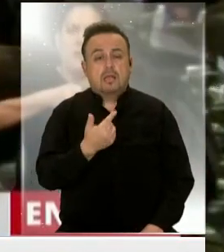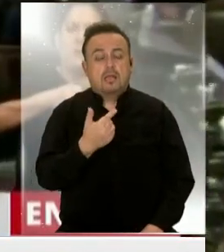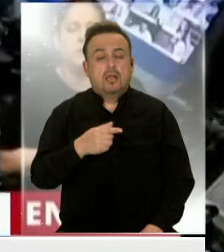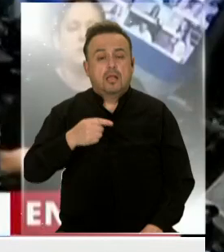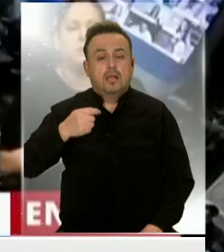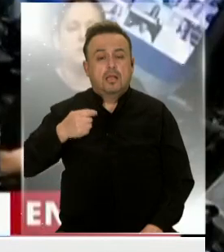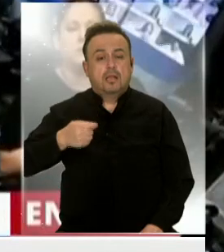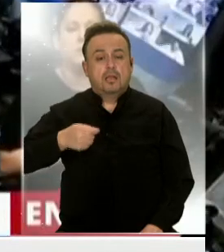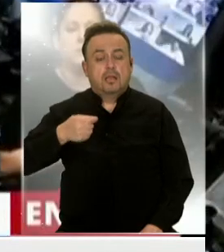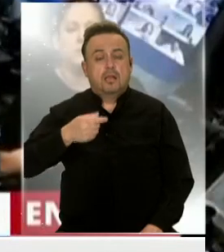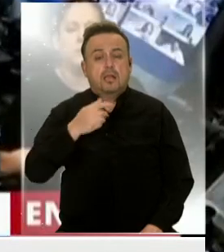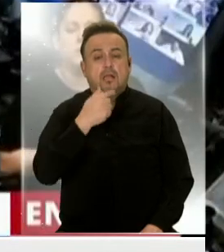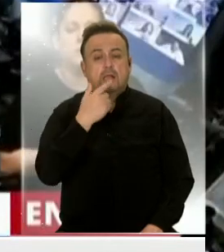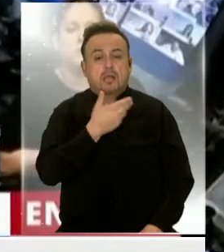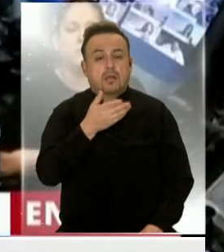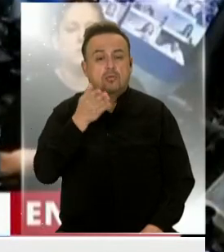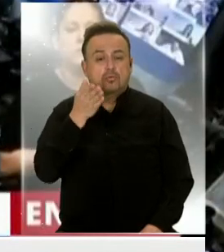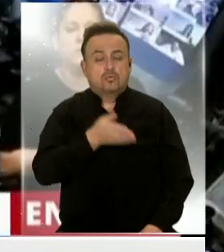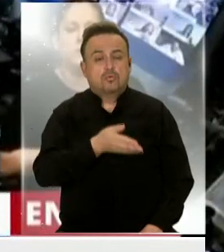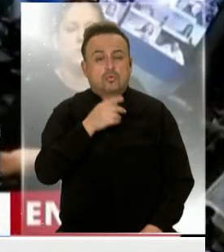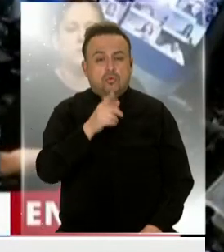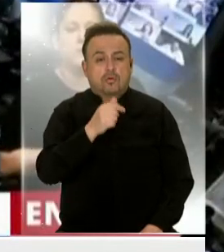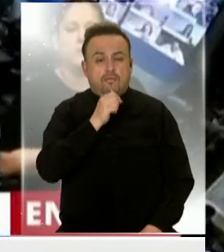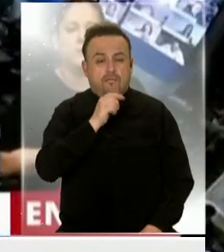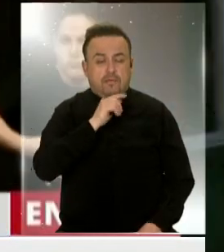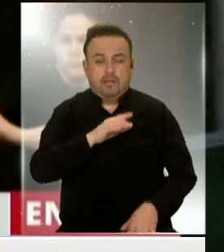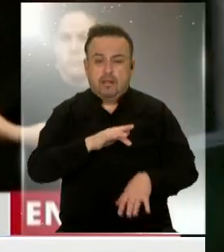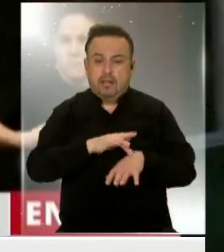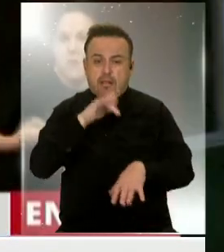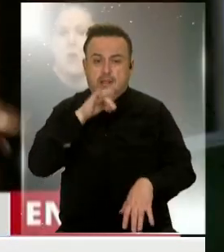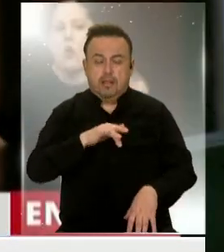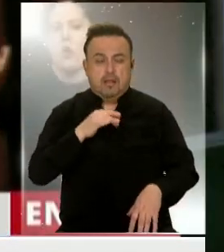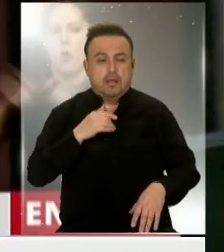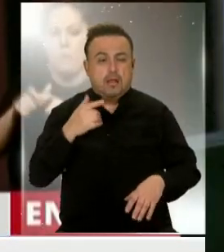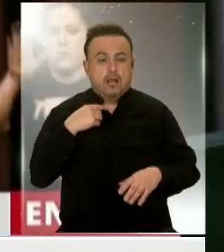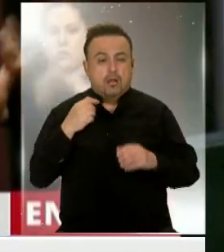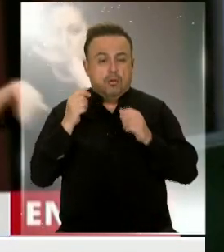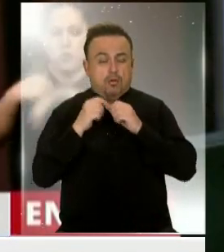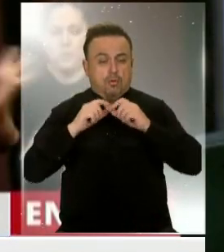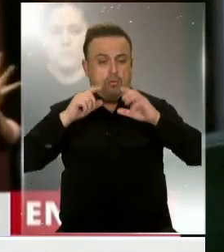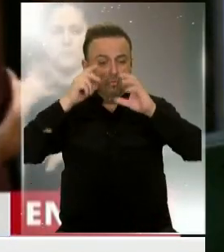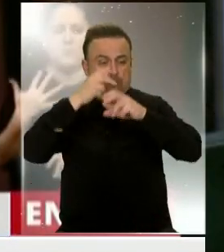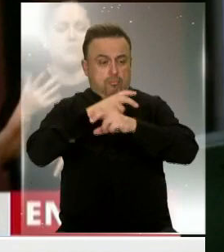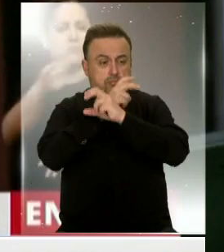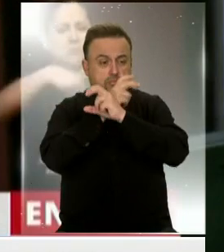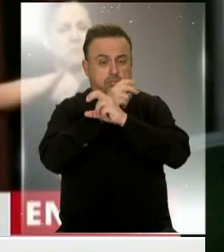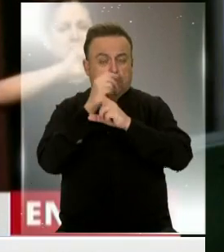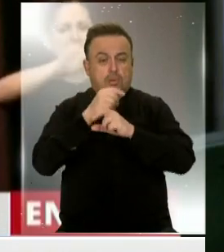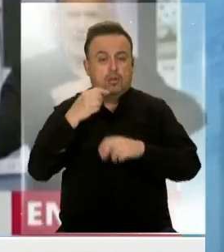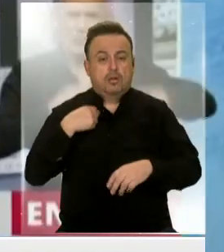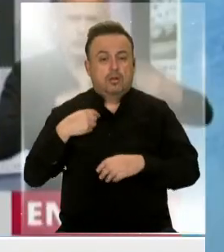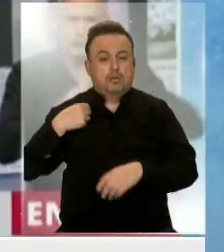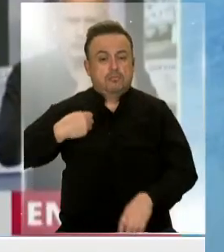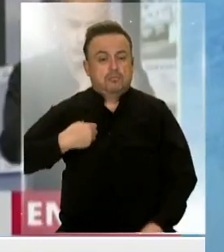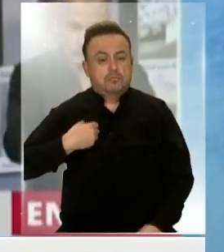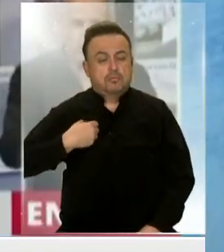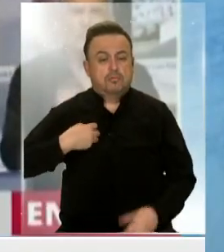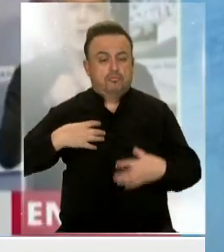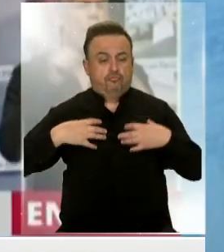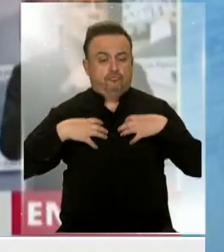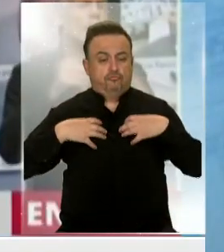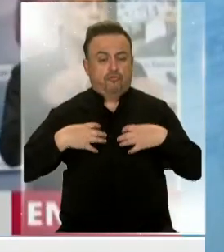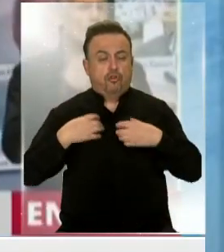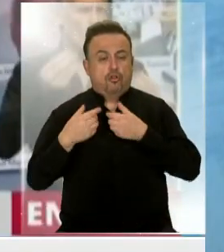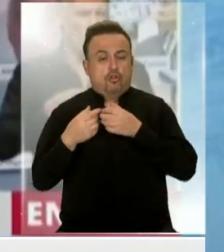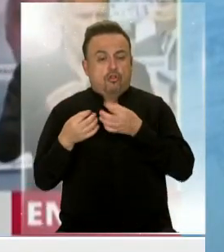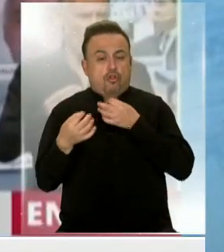la suspensión del parlamentario por tratarse de una falta grave y anunció la creación de una comisión que se va a encargar de determinar si la